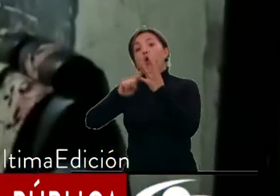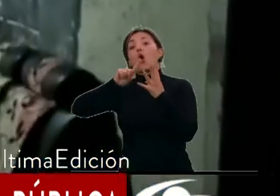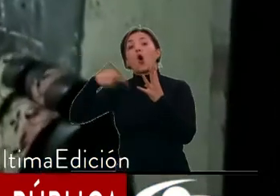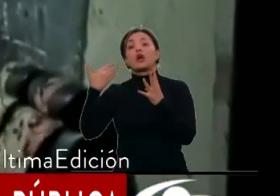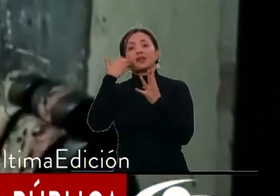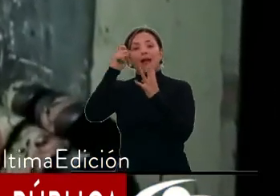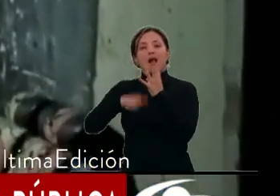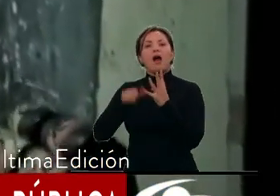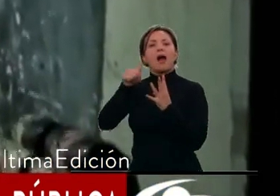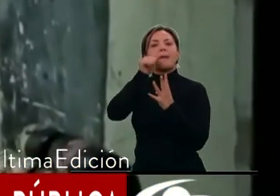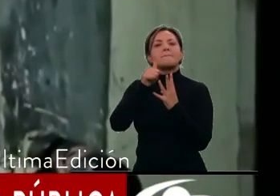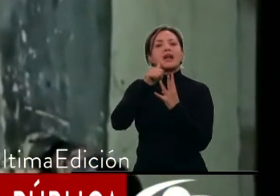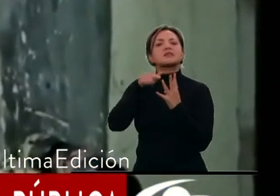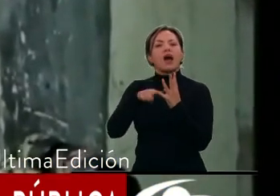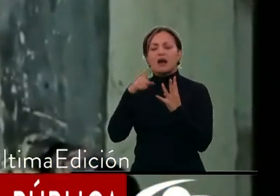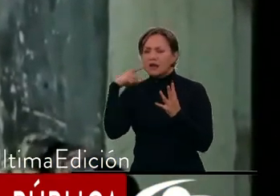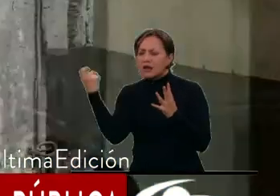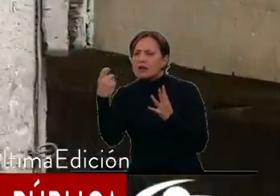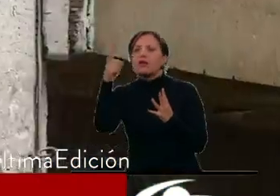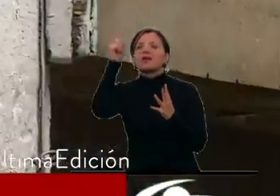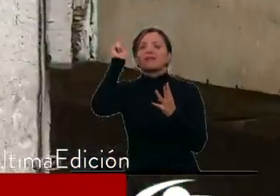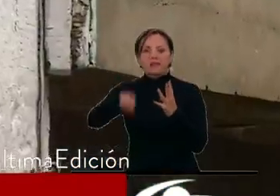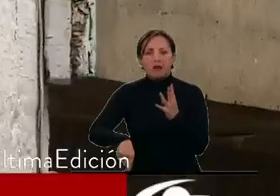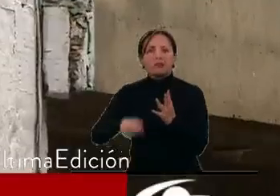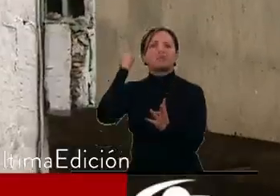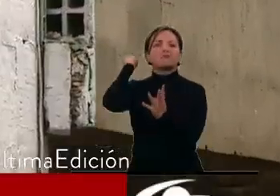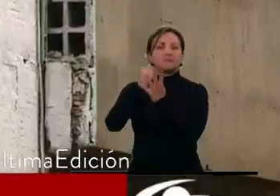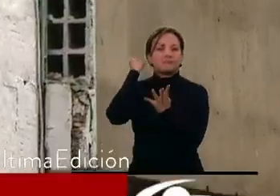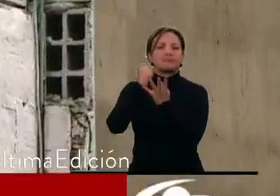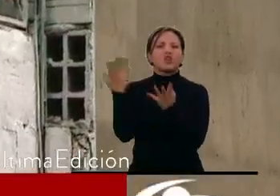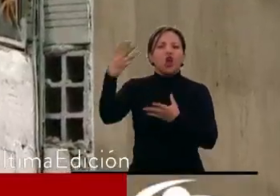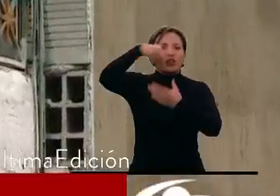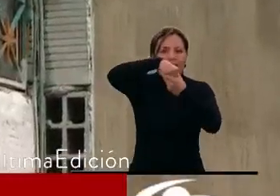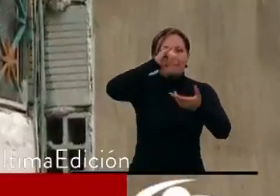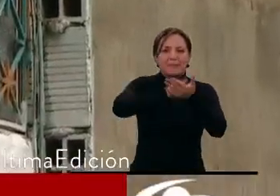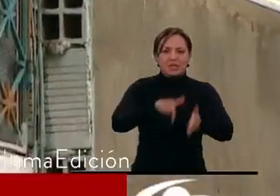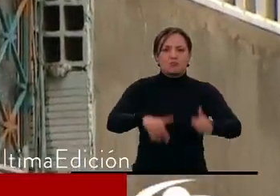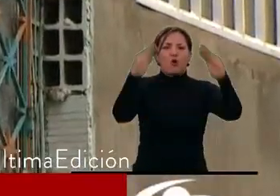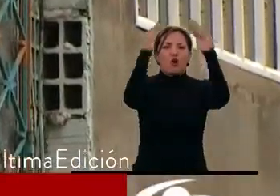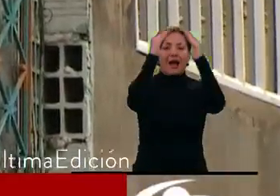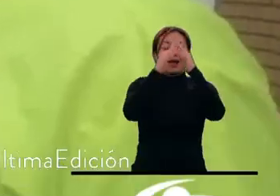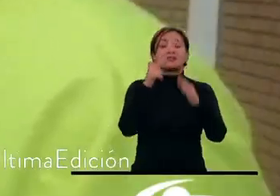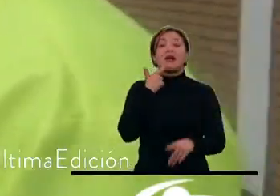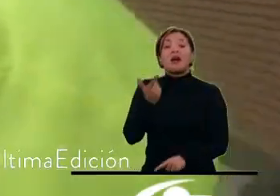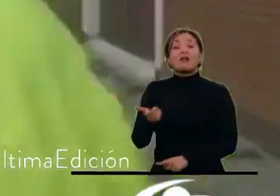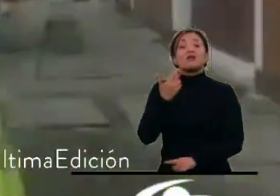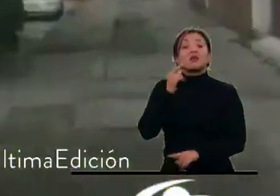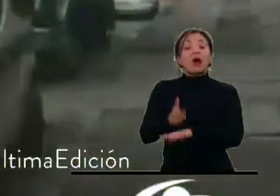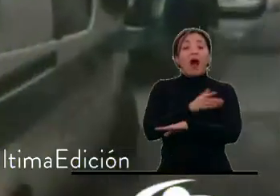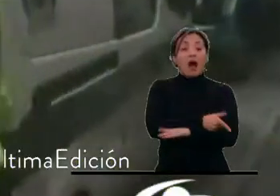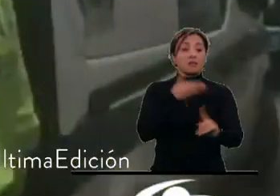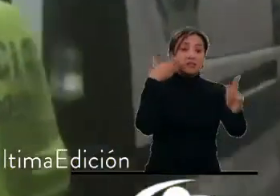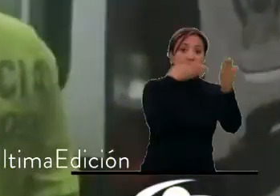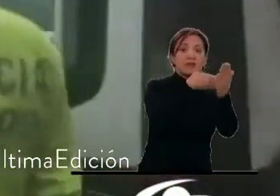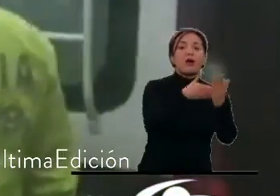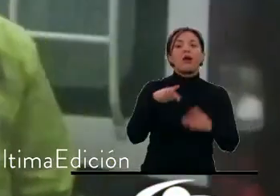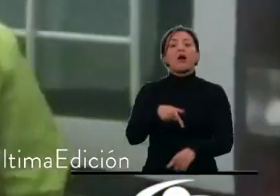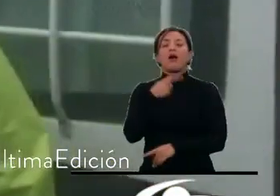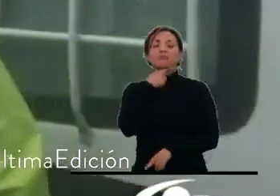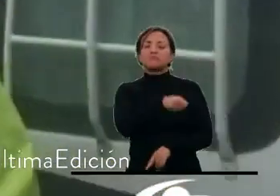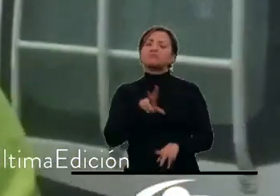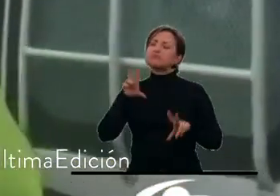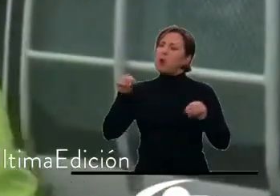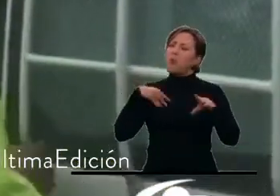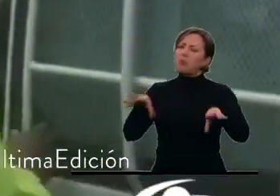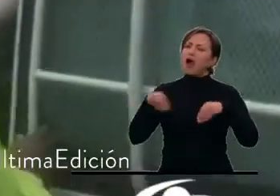no ha aparecido, también fue asesinada en esta casa. Según las autoridades, la mujer no aceptó los cargos que le imputó la fiscalía